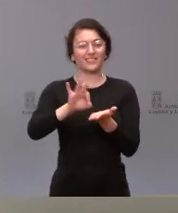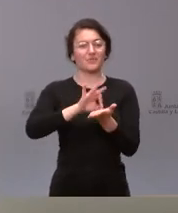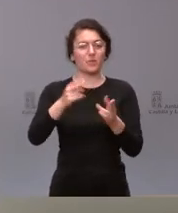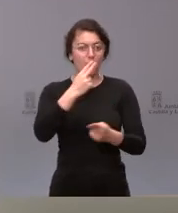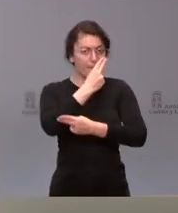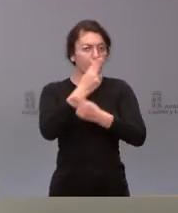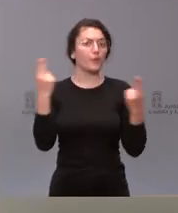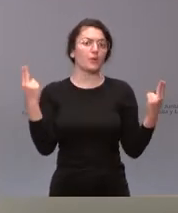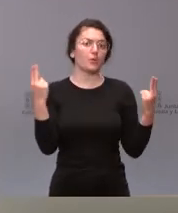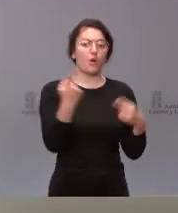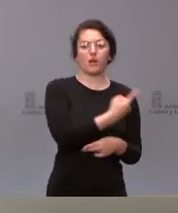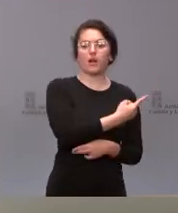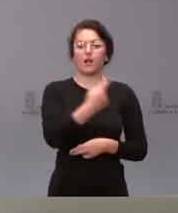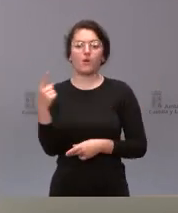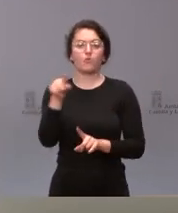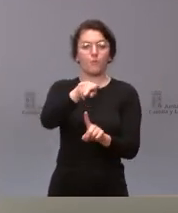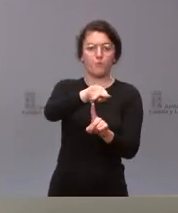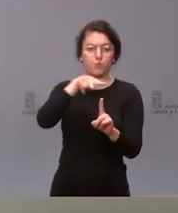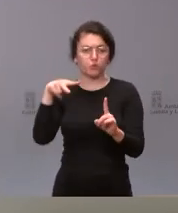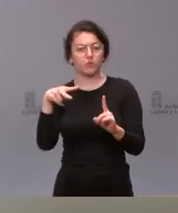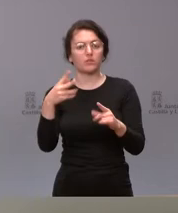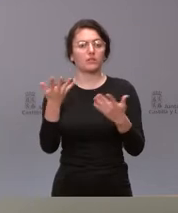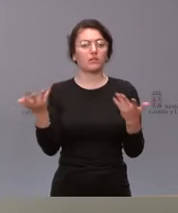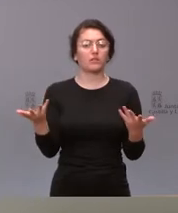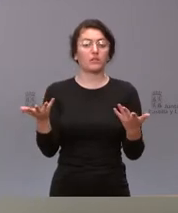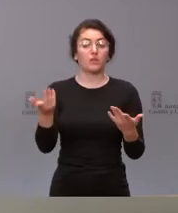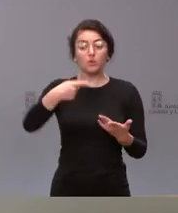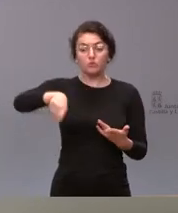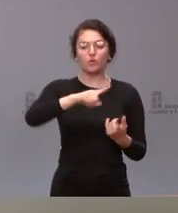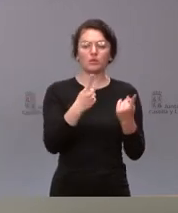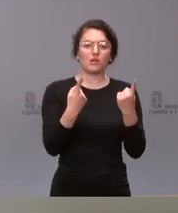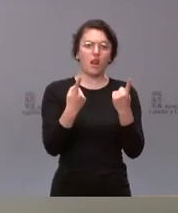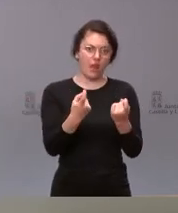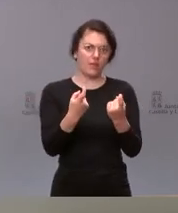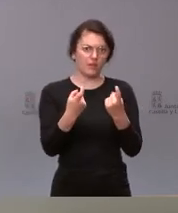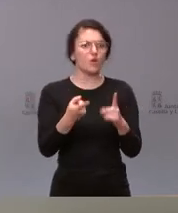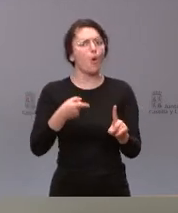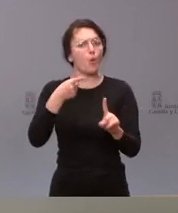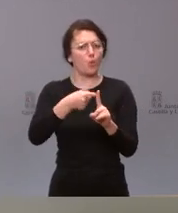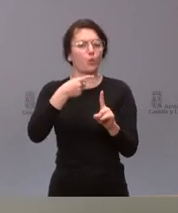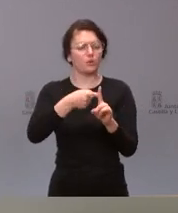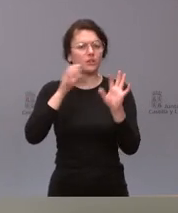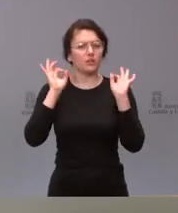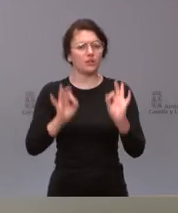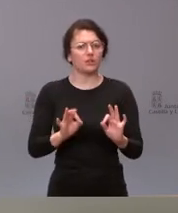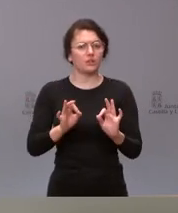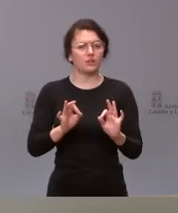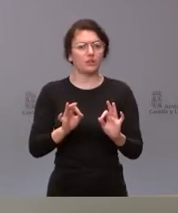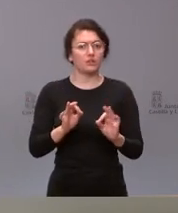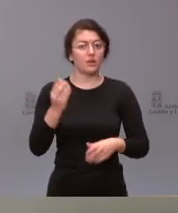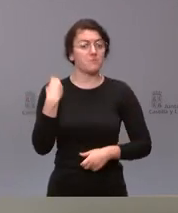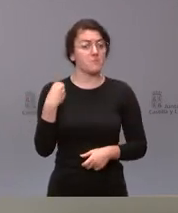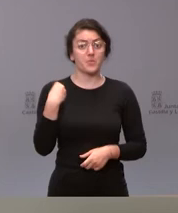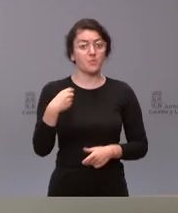posiciones desde su forma de informar y por tanto todos son necesarios y útiles y lo manifestamos también en la rueda de